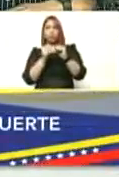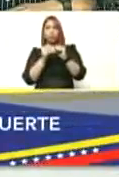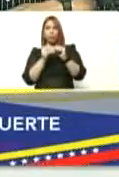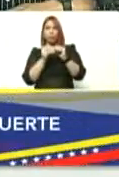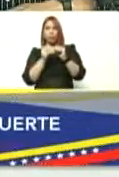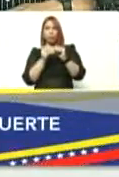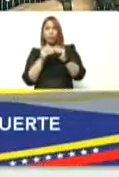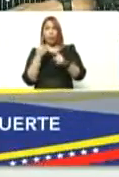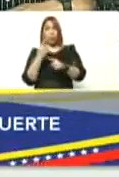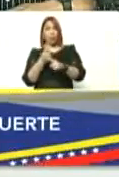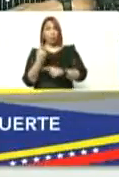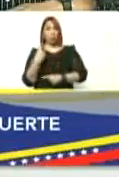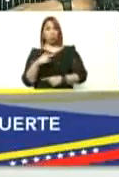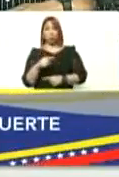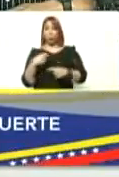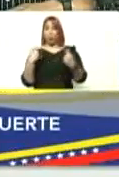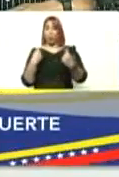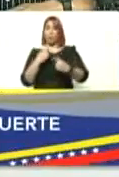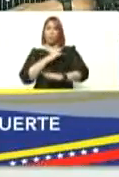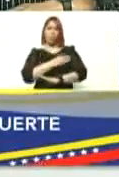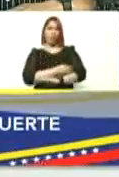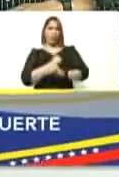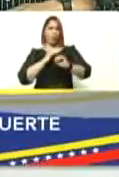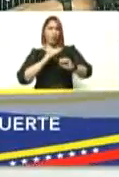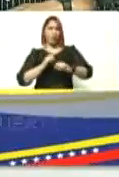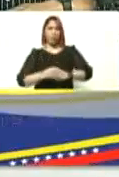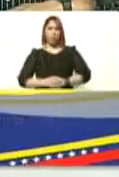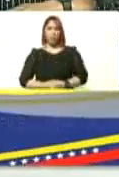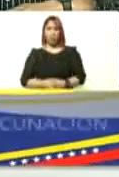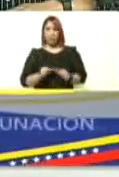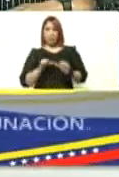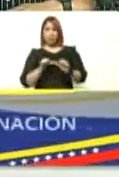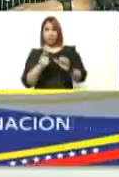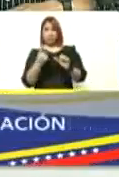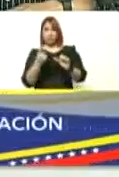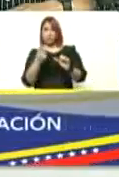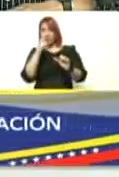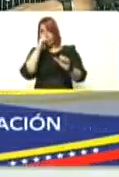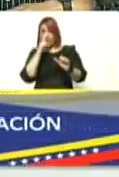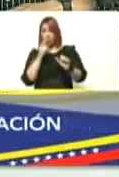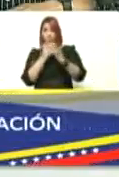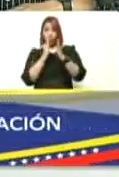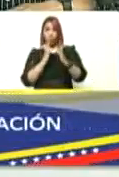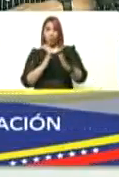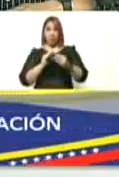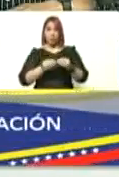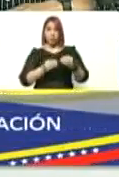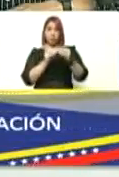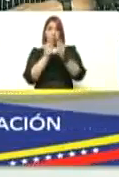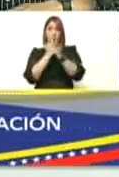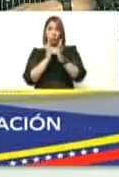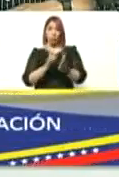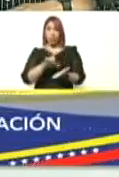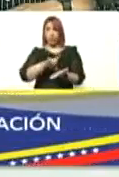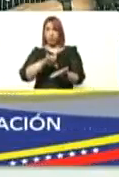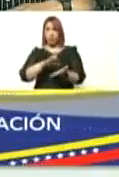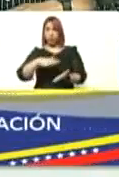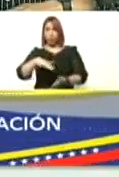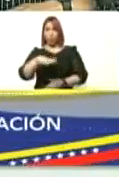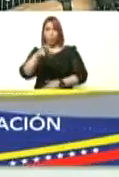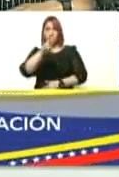tenemos que tirar una jornada dura en lo que queda de año escolar para recuperar escuelas y liceos a nivel nacional